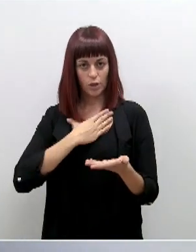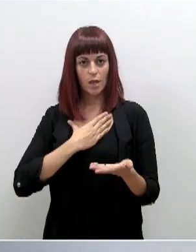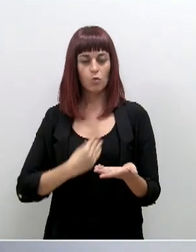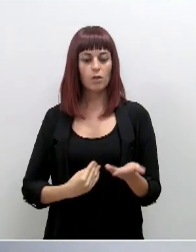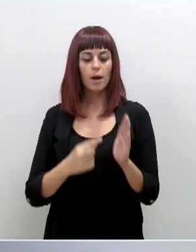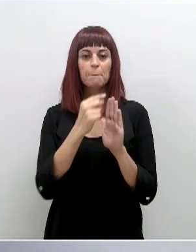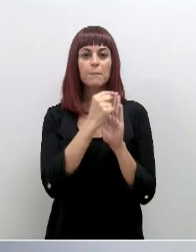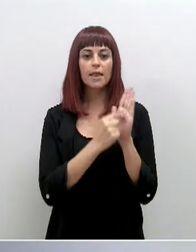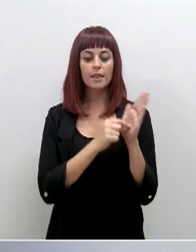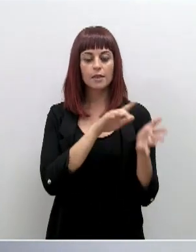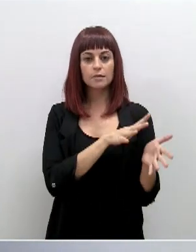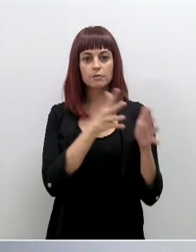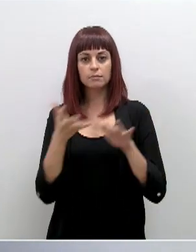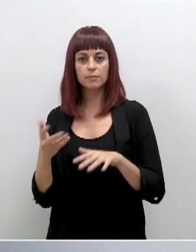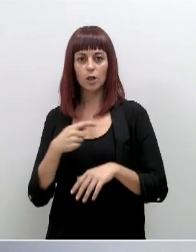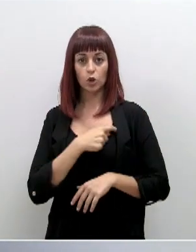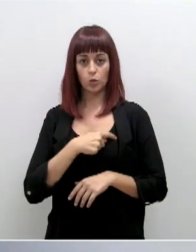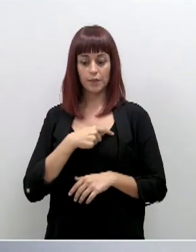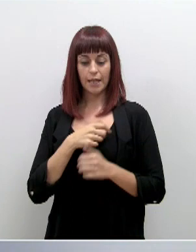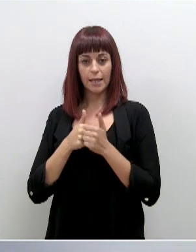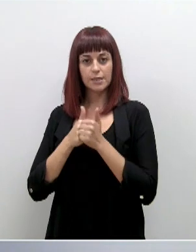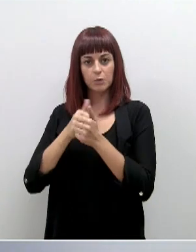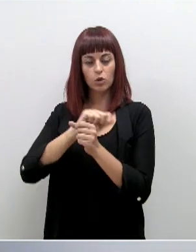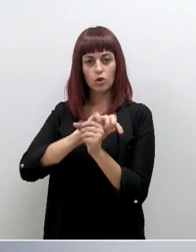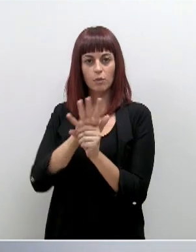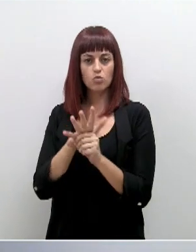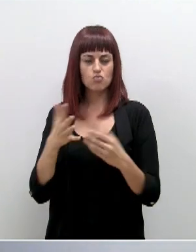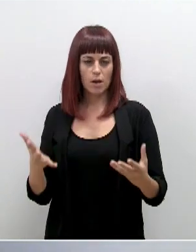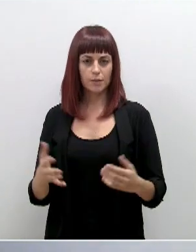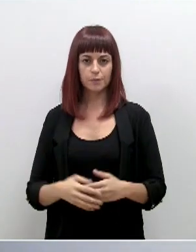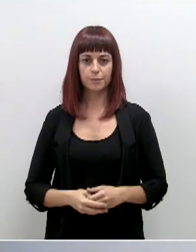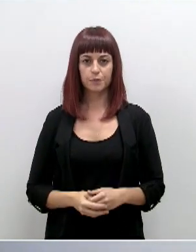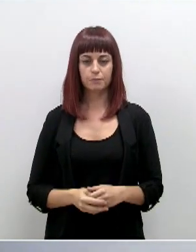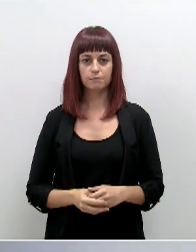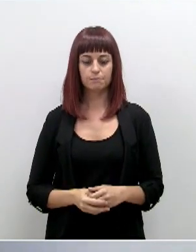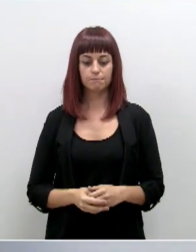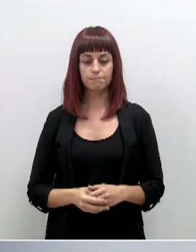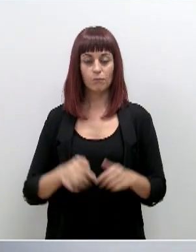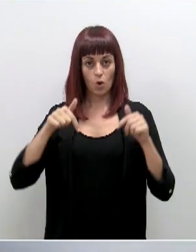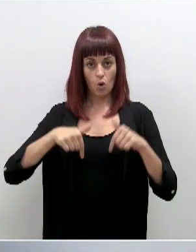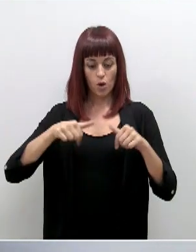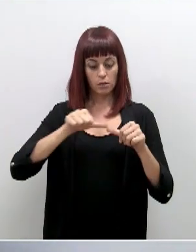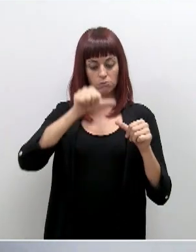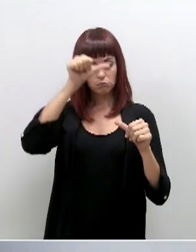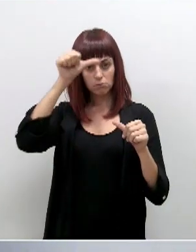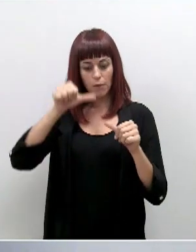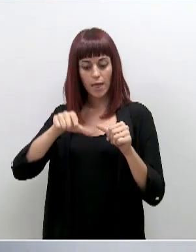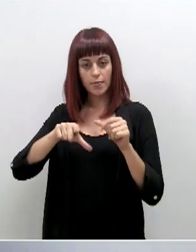las medidas adoptadas por el Comité de Seguimiento de COVID. Las decisiones que hoy se han tomado